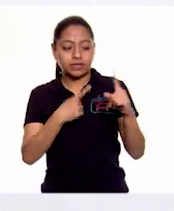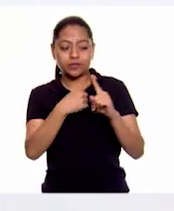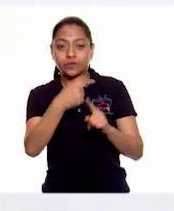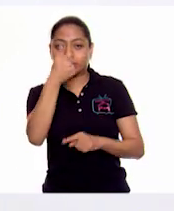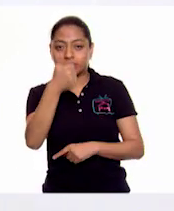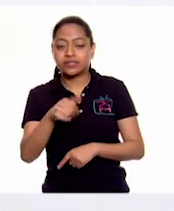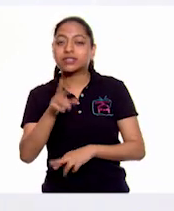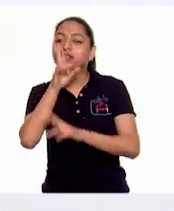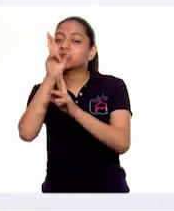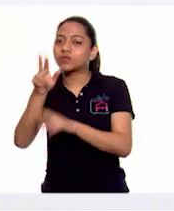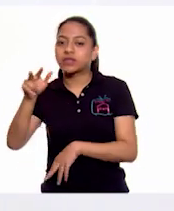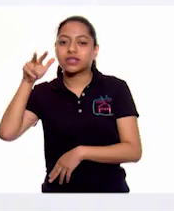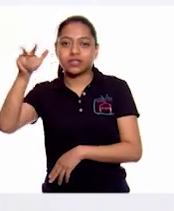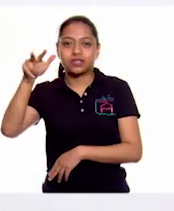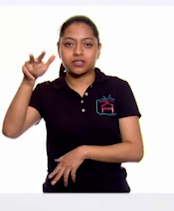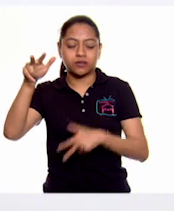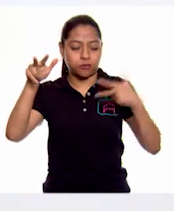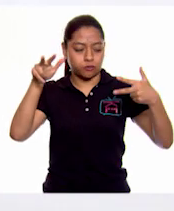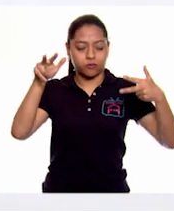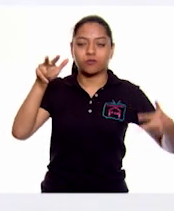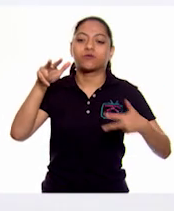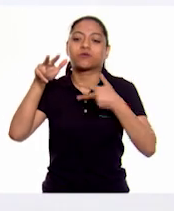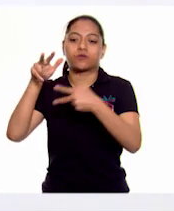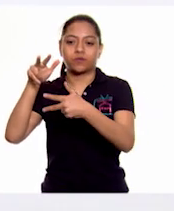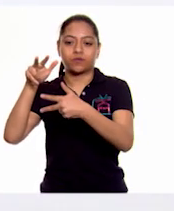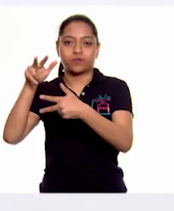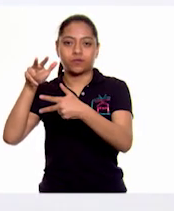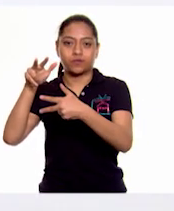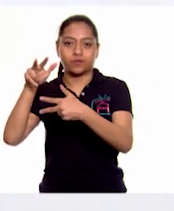dieciocho octavos.